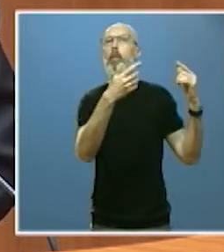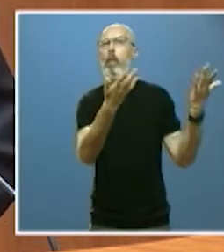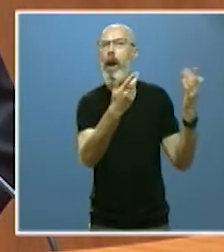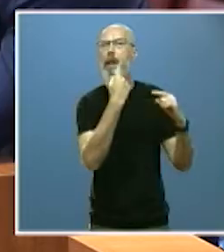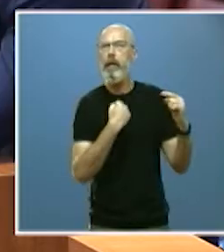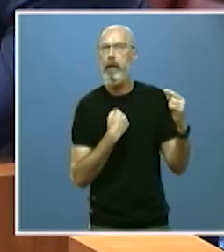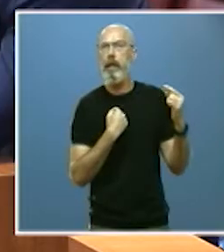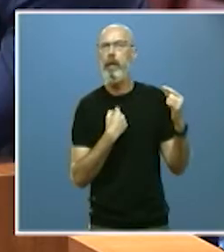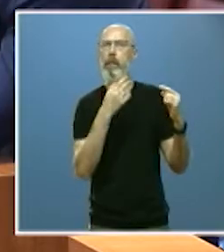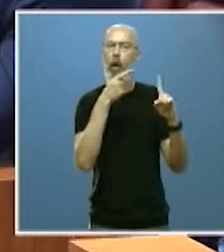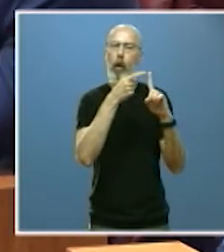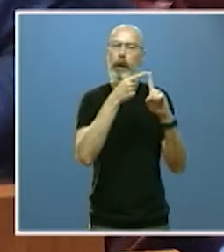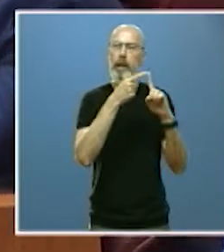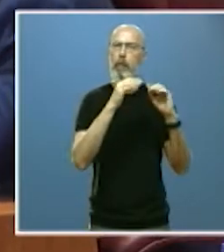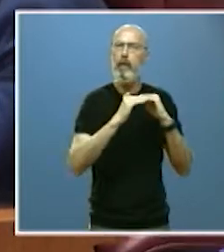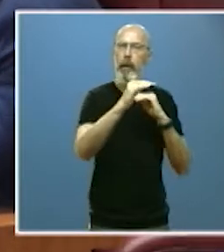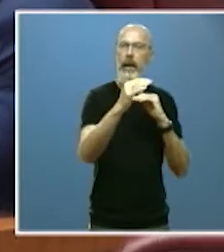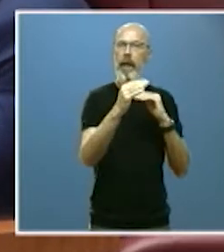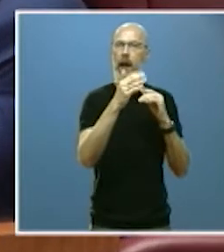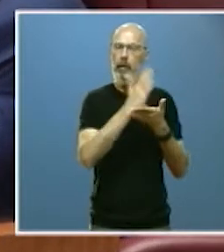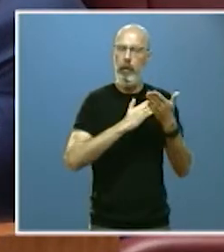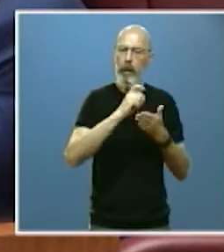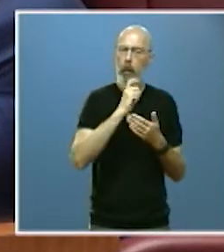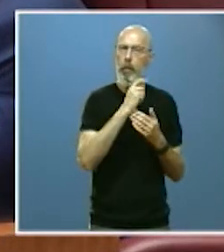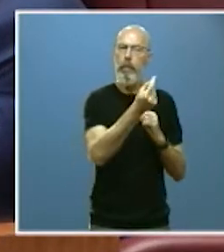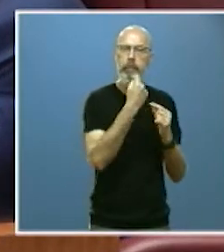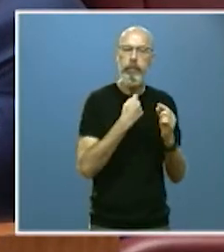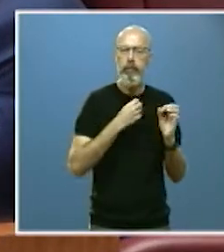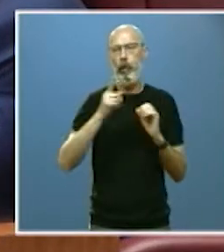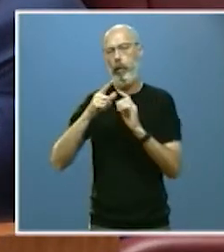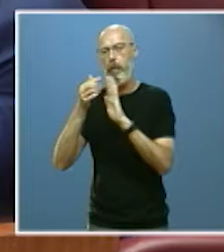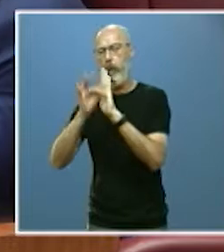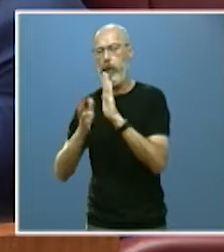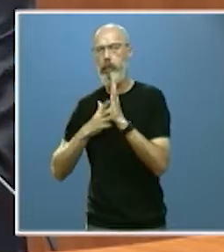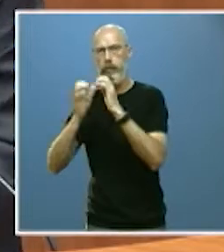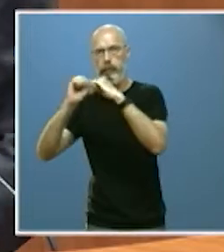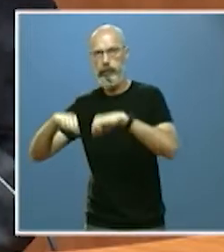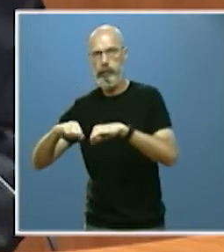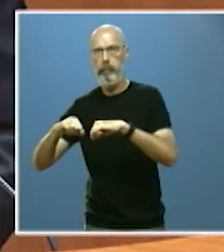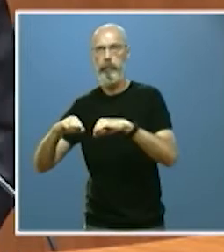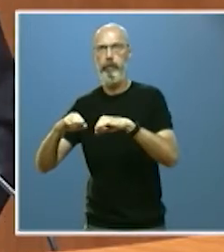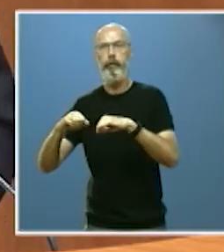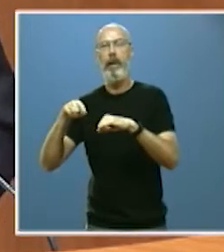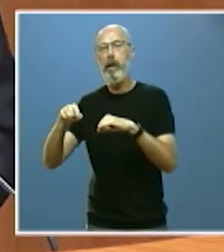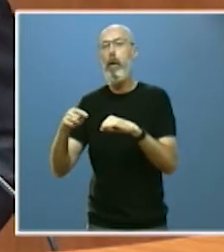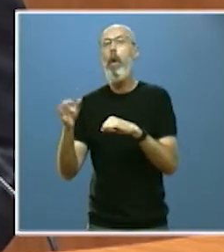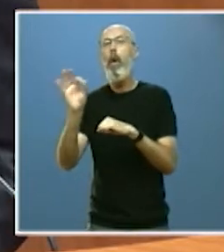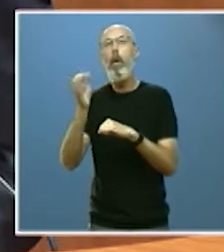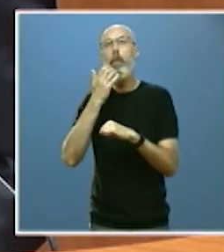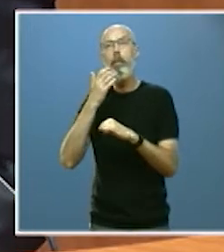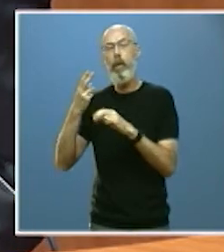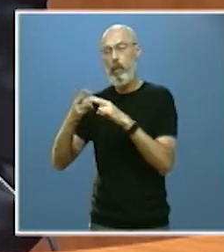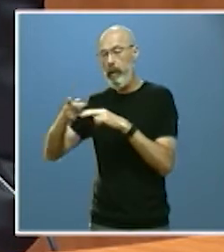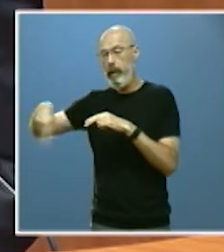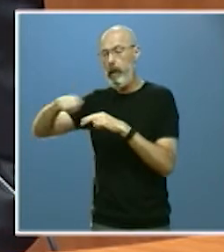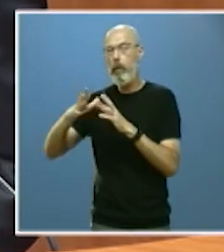financiera de las autonomías. O, en fin, los más amplios consensos para contar con posiciones